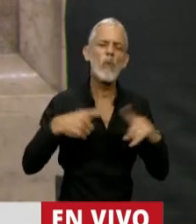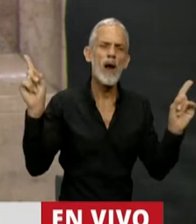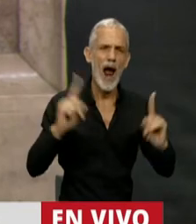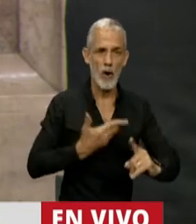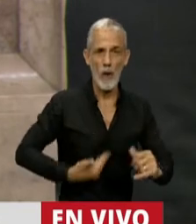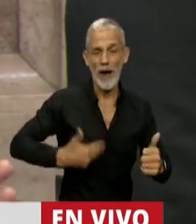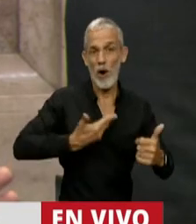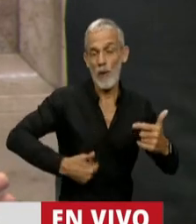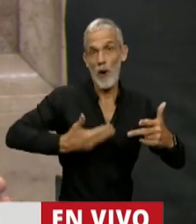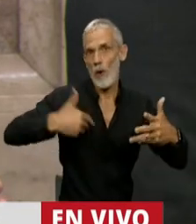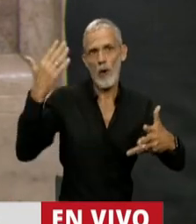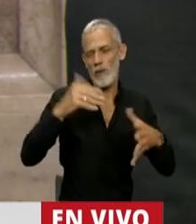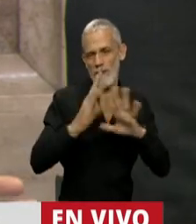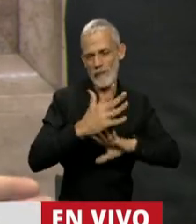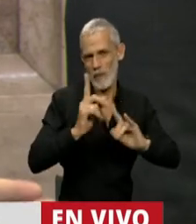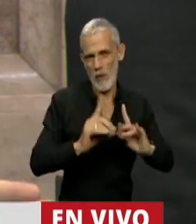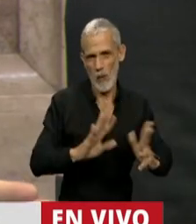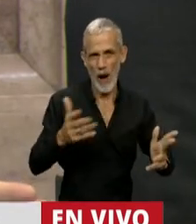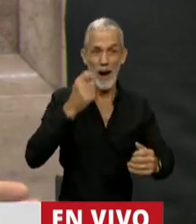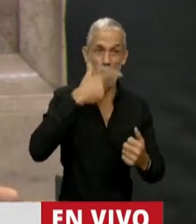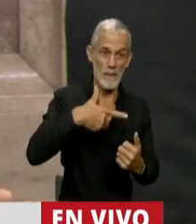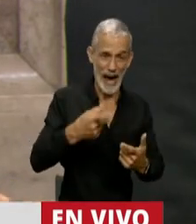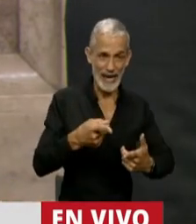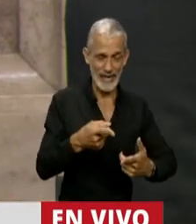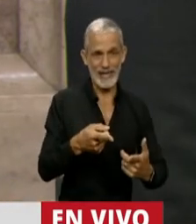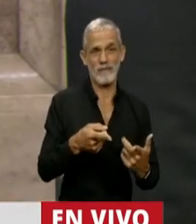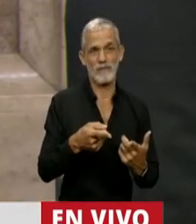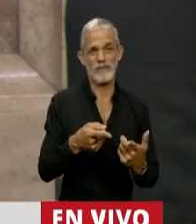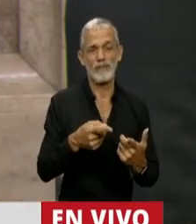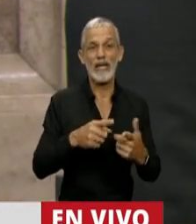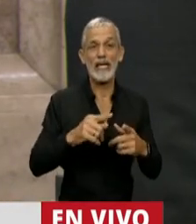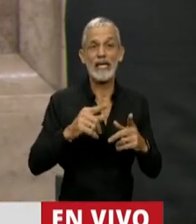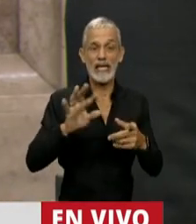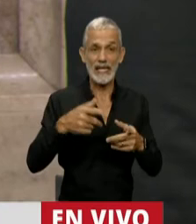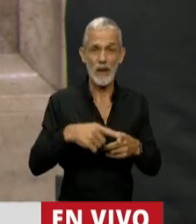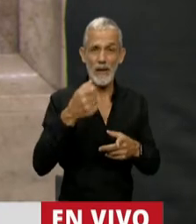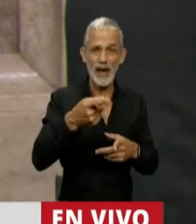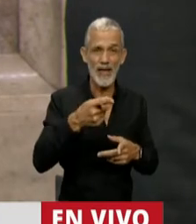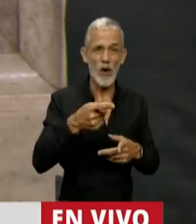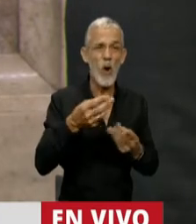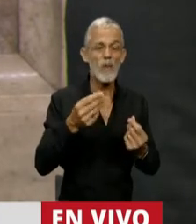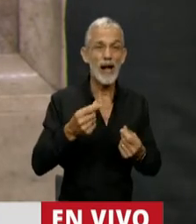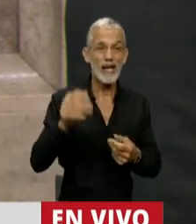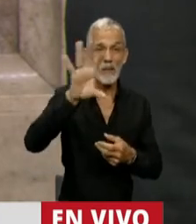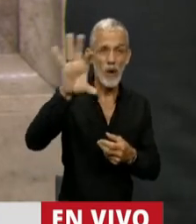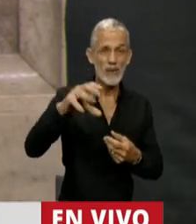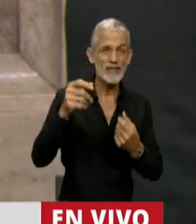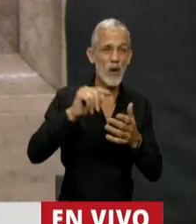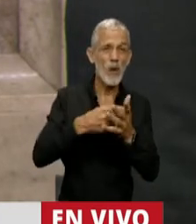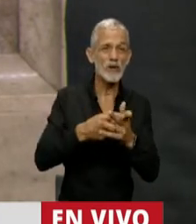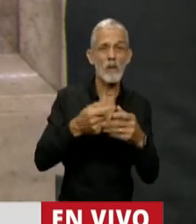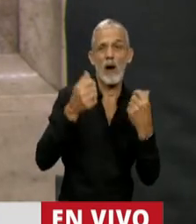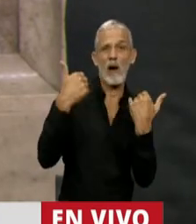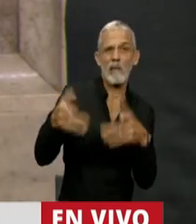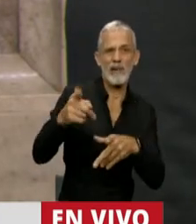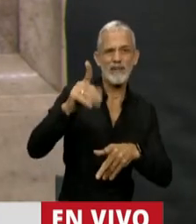los gobiernos actuaron de la misma manera. Fíjese, Macri le dio recursos a la provincia para beneficiar a Vidal, pero